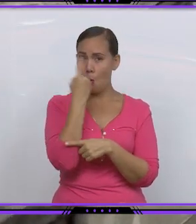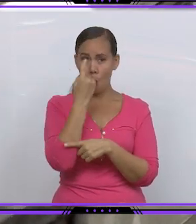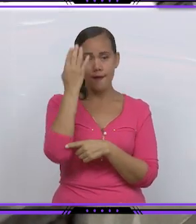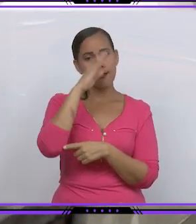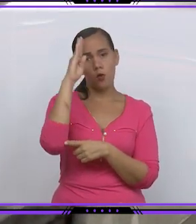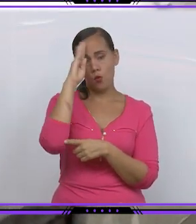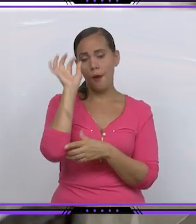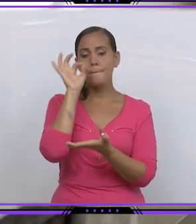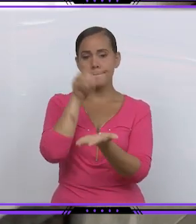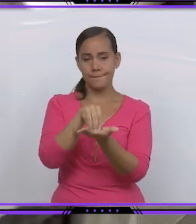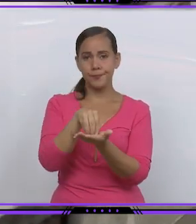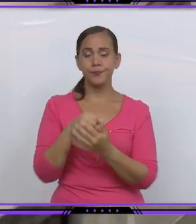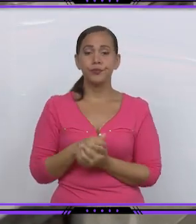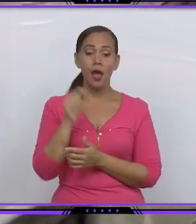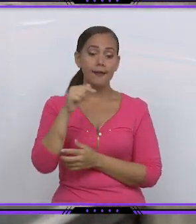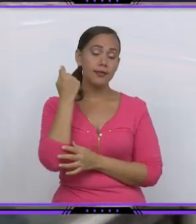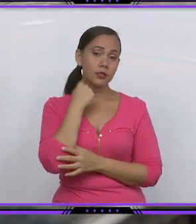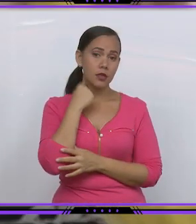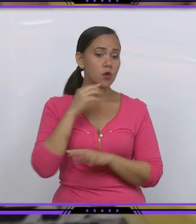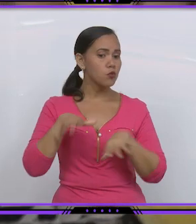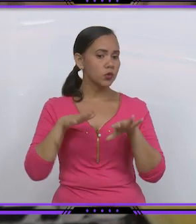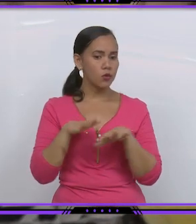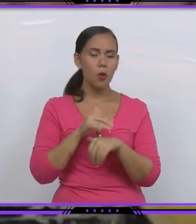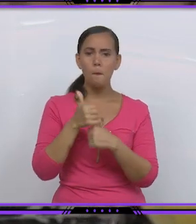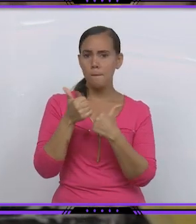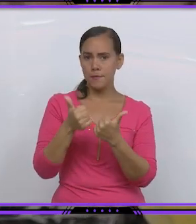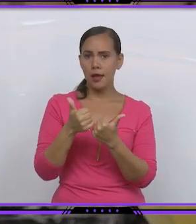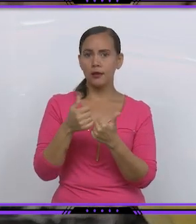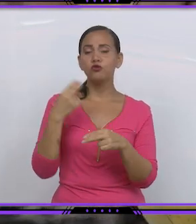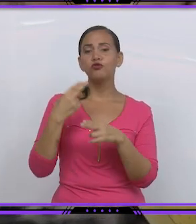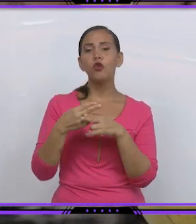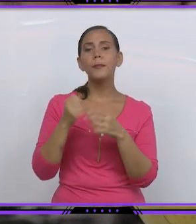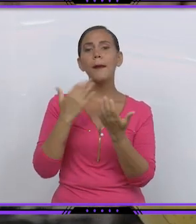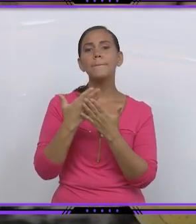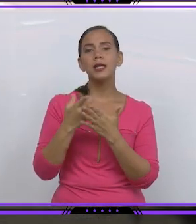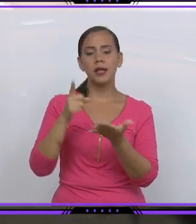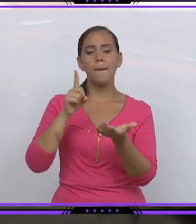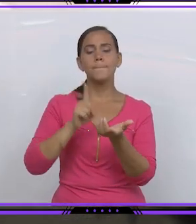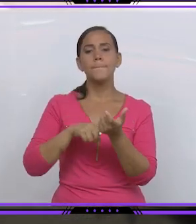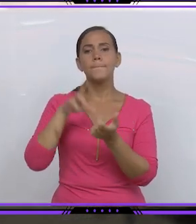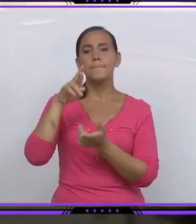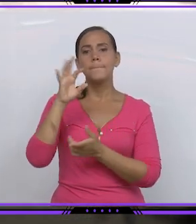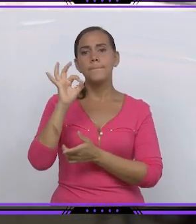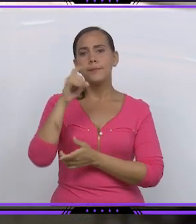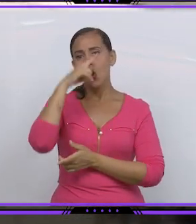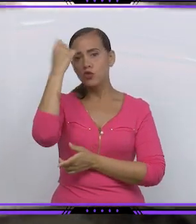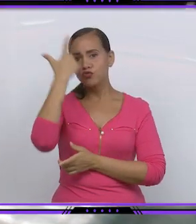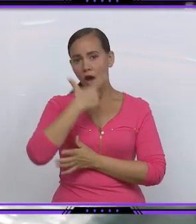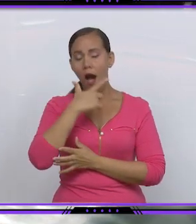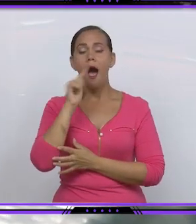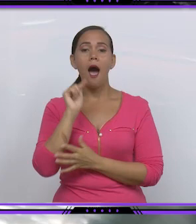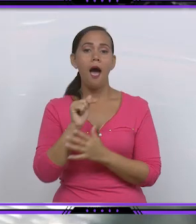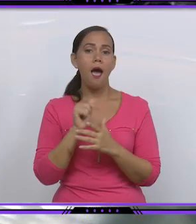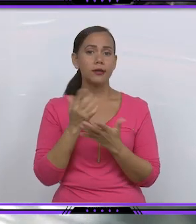el presente año, la situación es diferente en PROSA. Su dirección logró materializar encadenamientos productivos que aseguran un